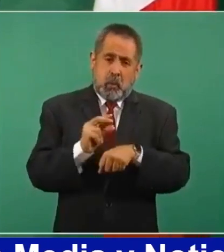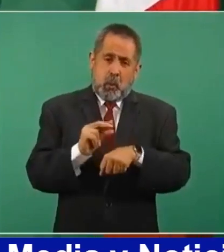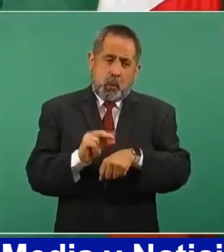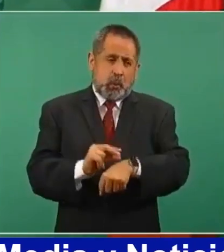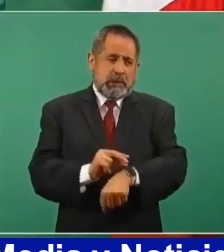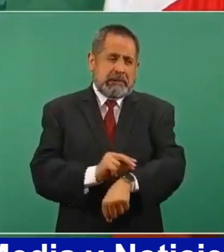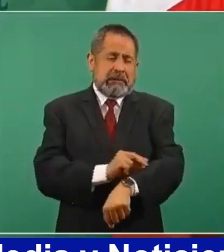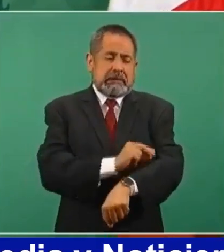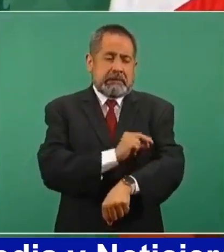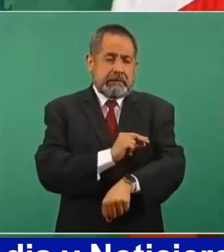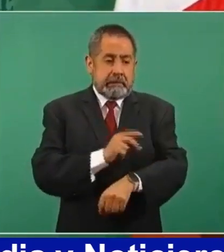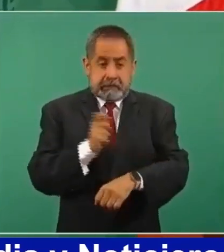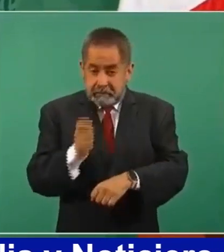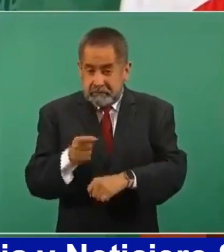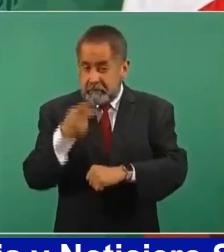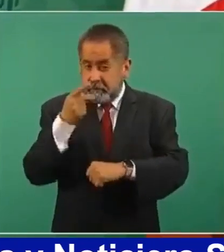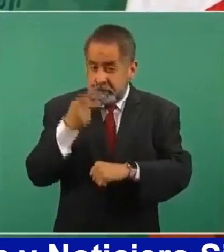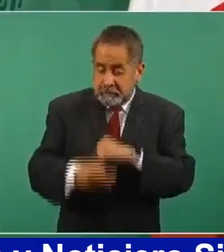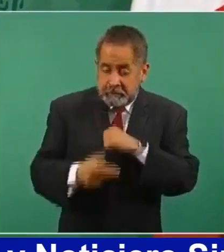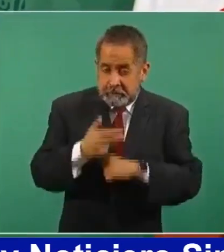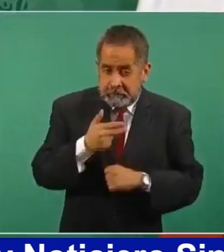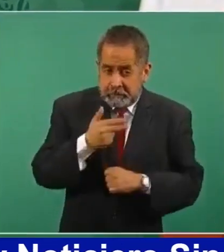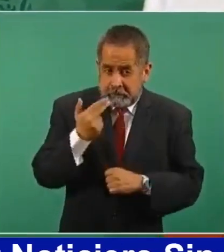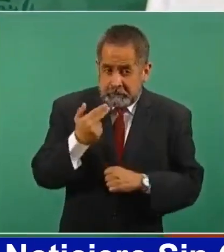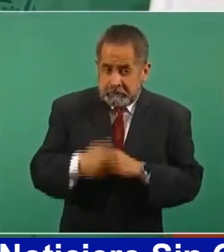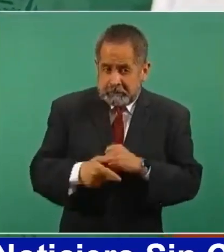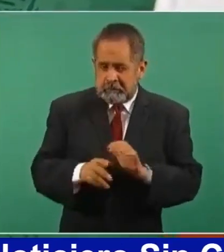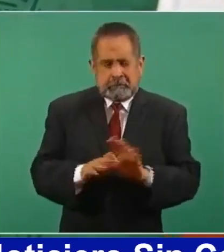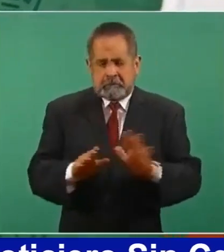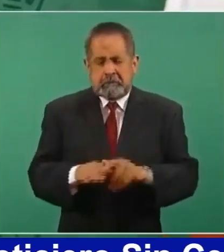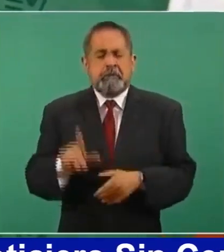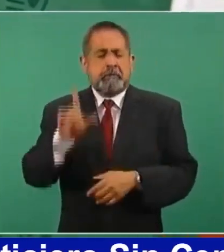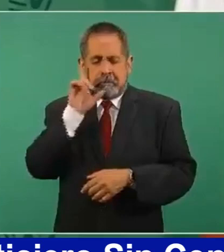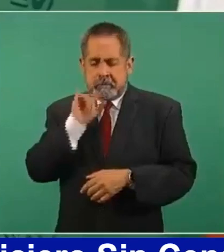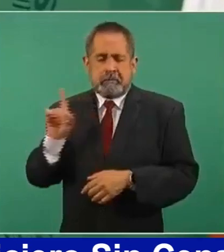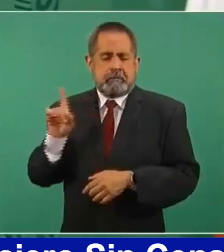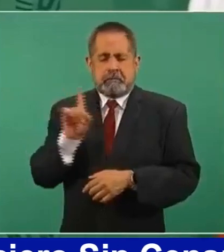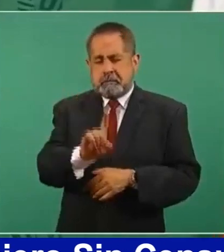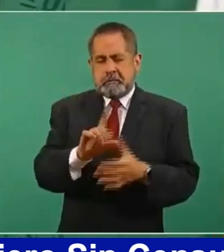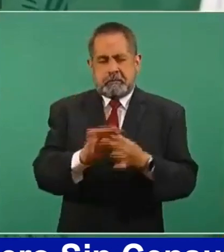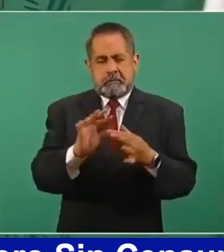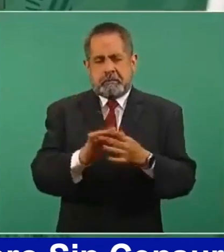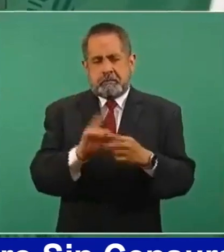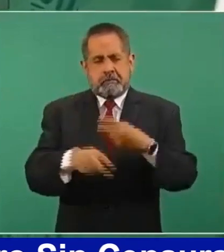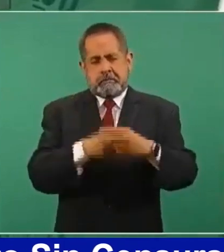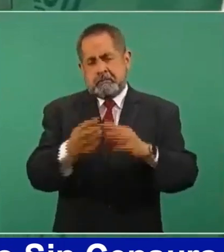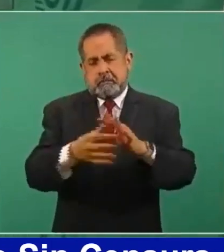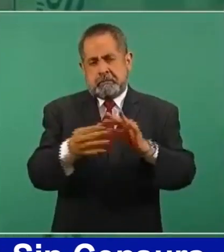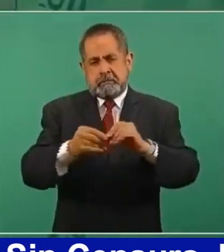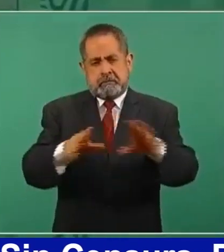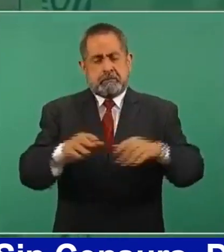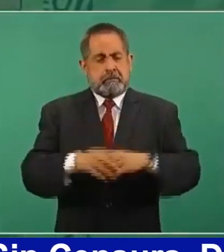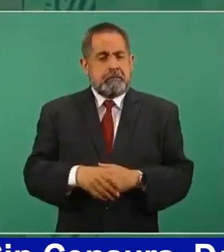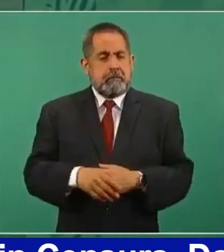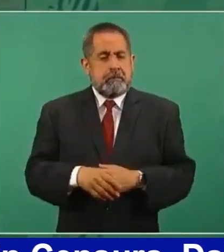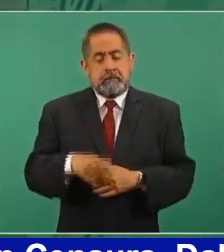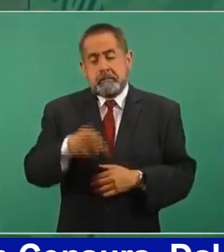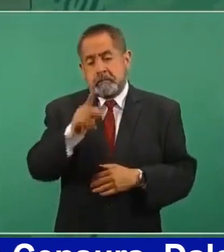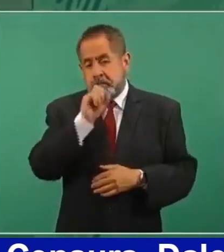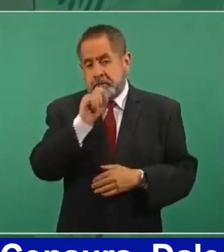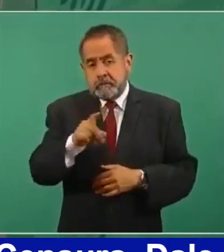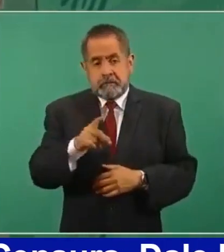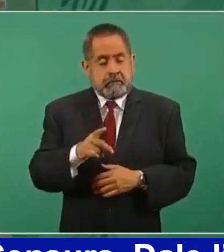peligro, pero ellos van a informar. Además, nos vamos a ajustar